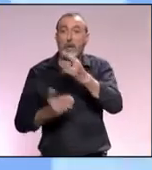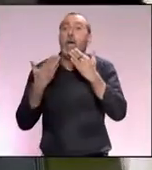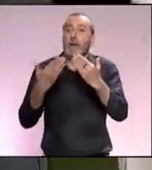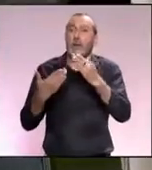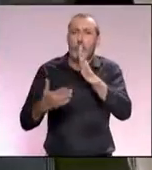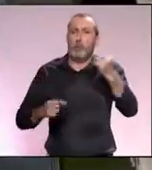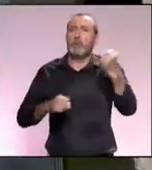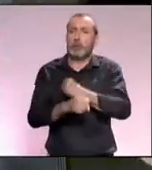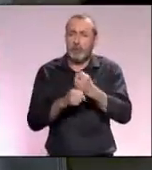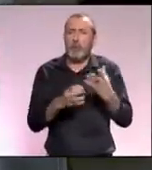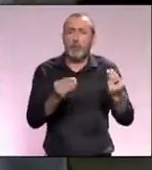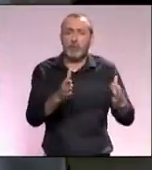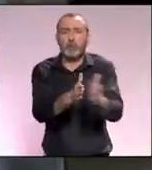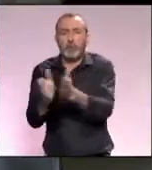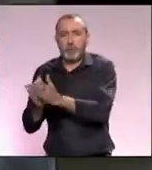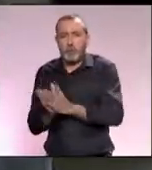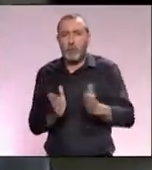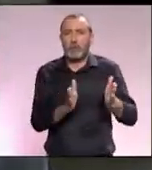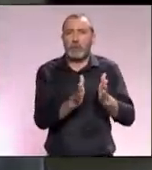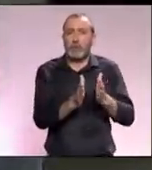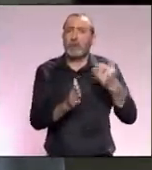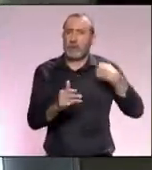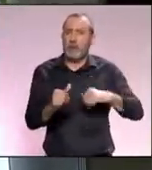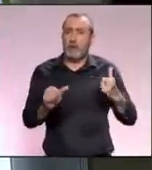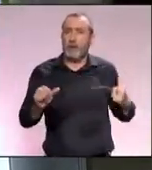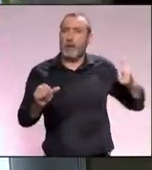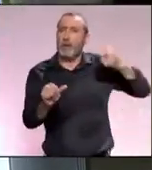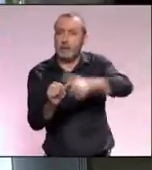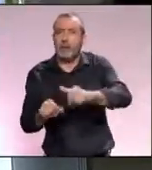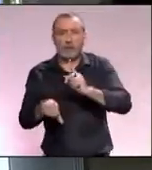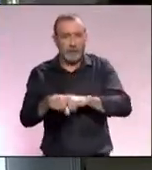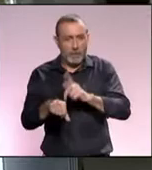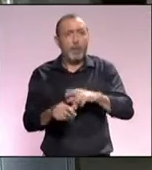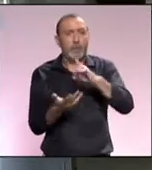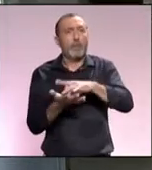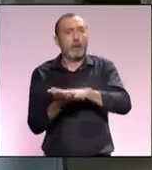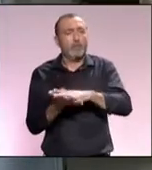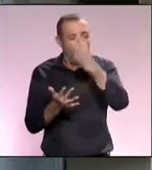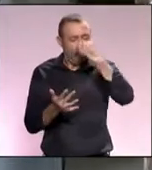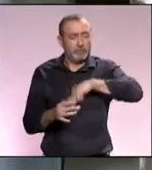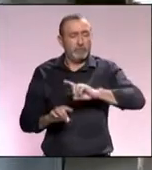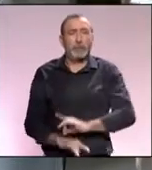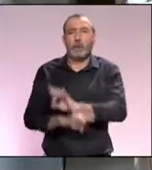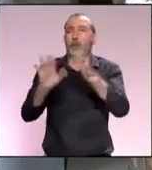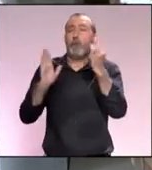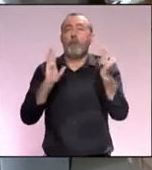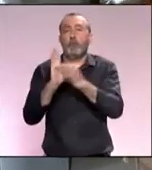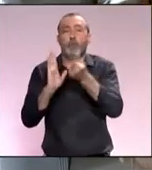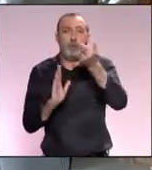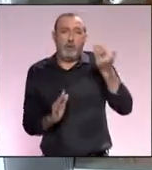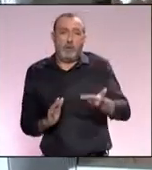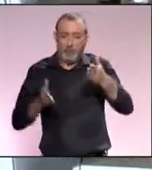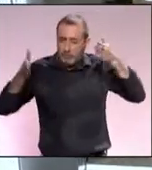fruto del trabajo de muchísimos compañeros a lo largo de todo este tiempo. Málaga tuvo claro que uno de los ejes